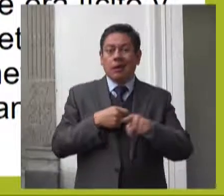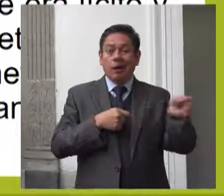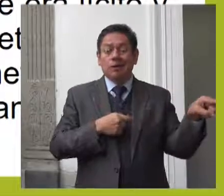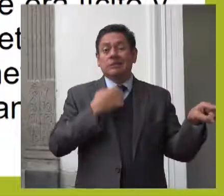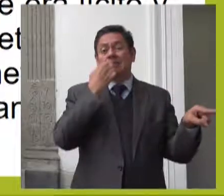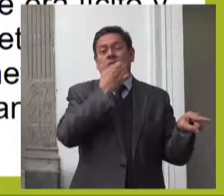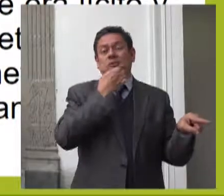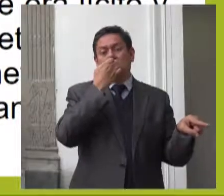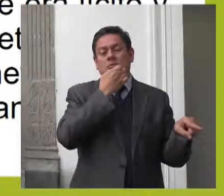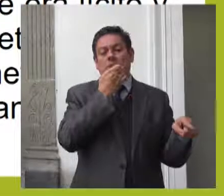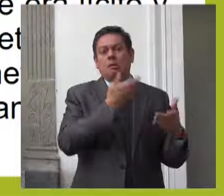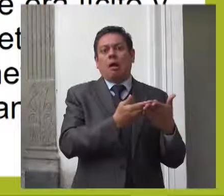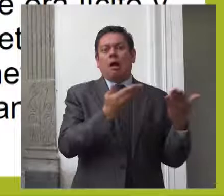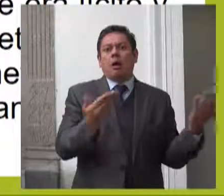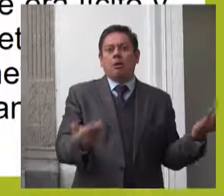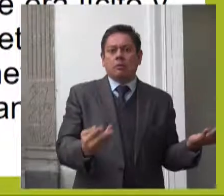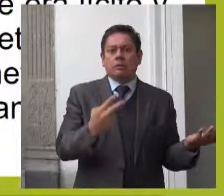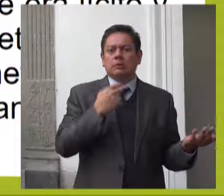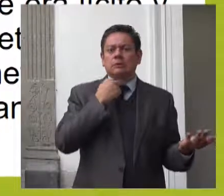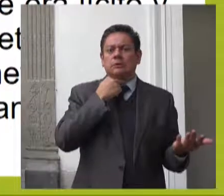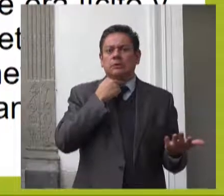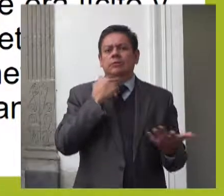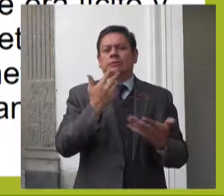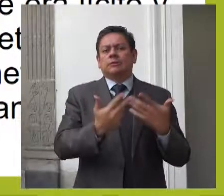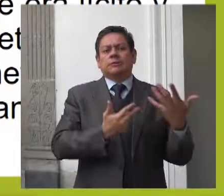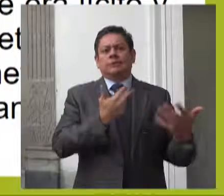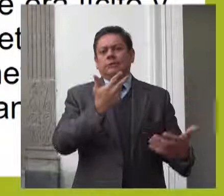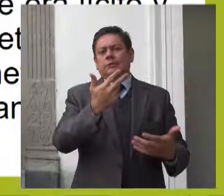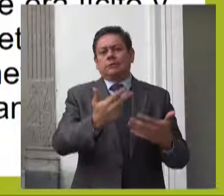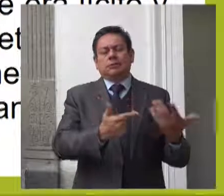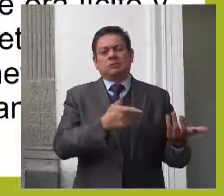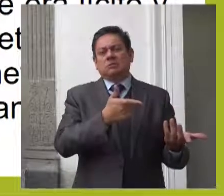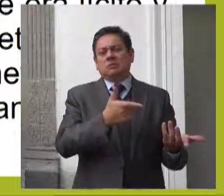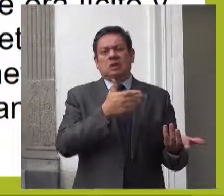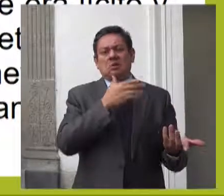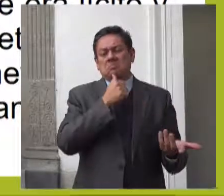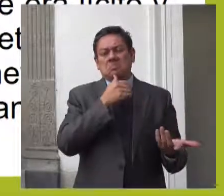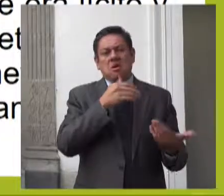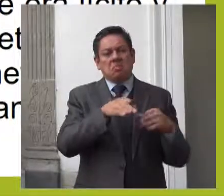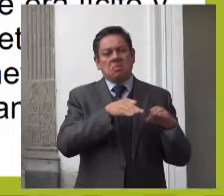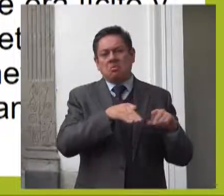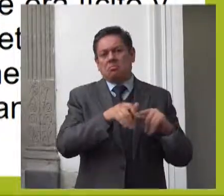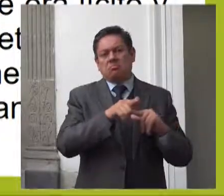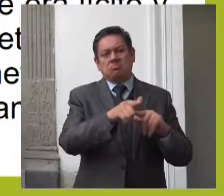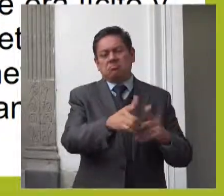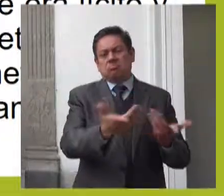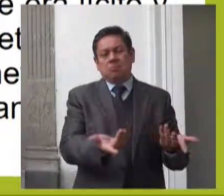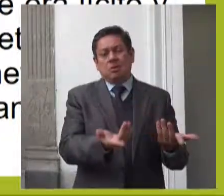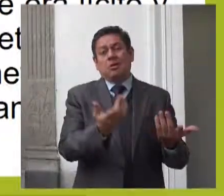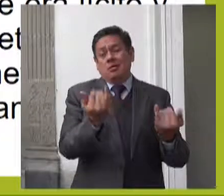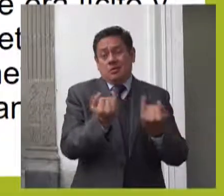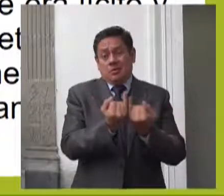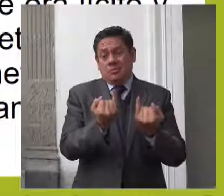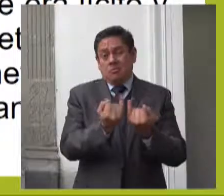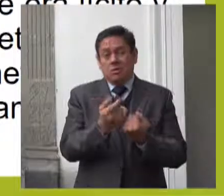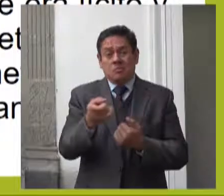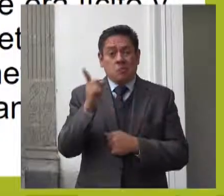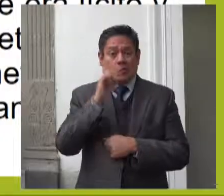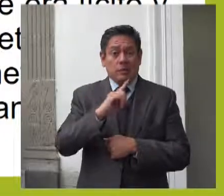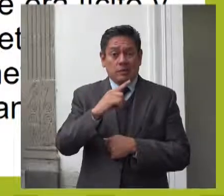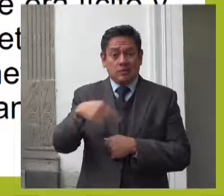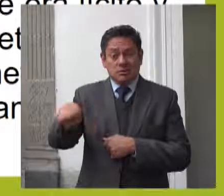tangible en el derecho al empoderamiento económico e igualdad de las mujeres lo anterior